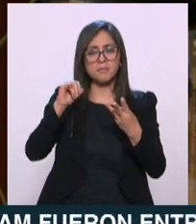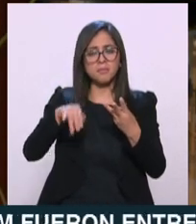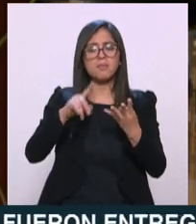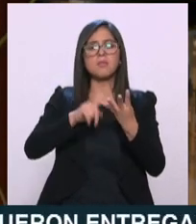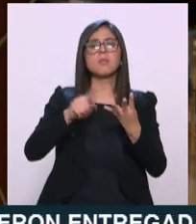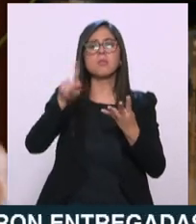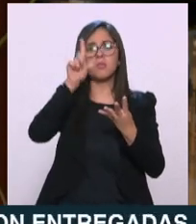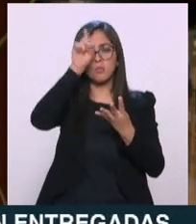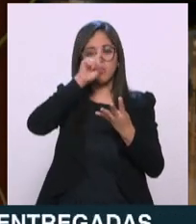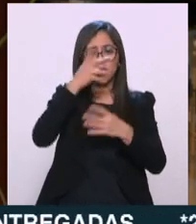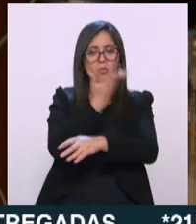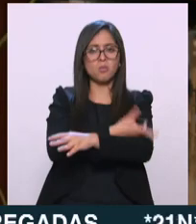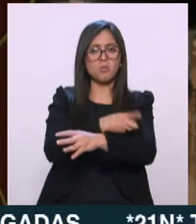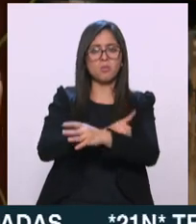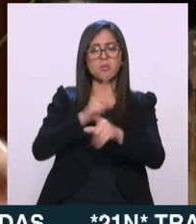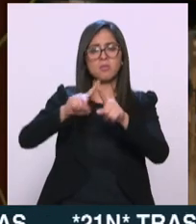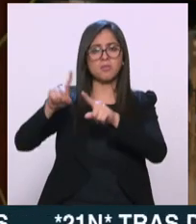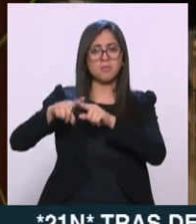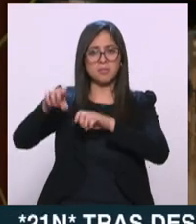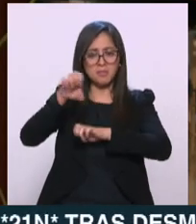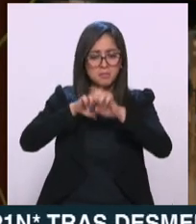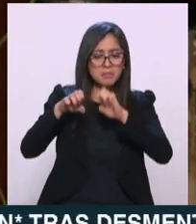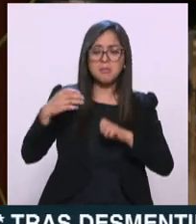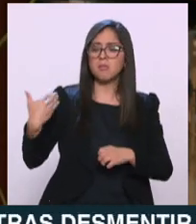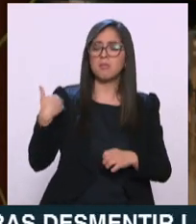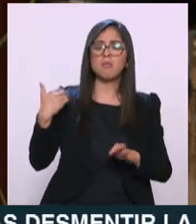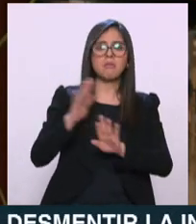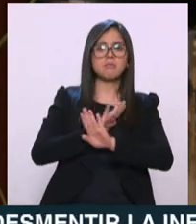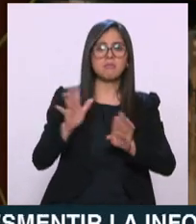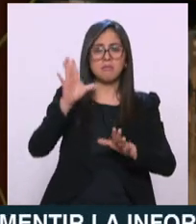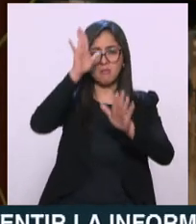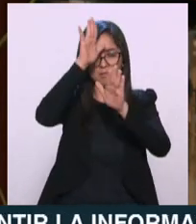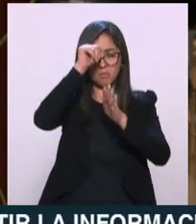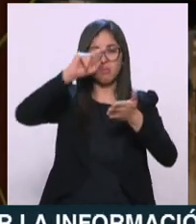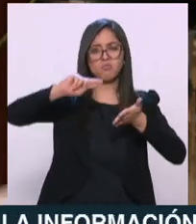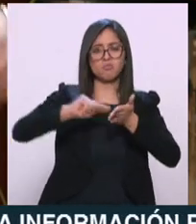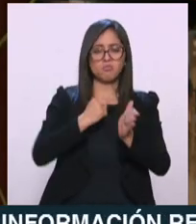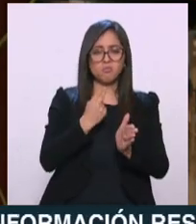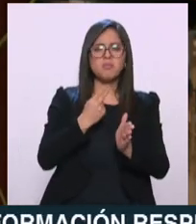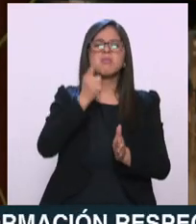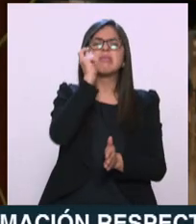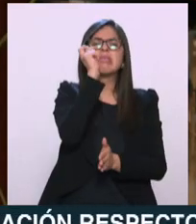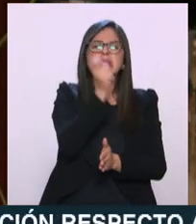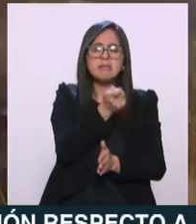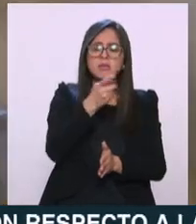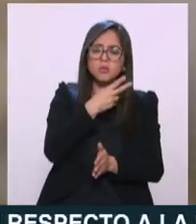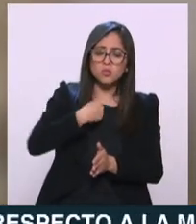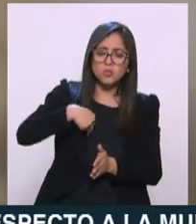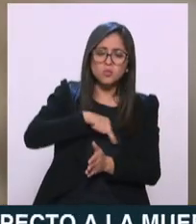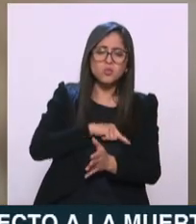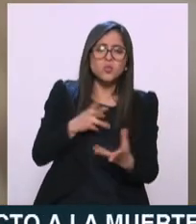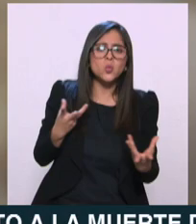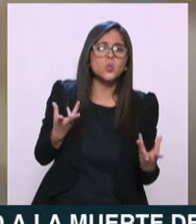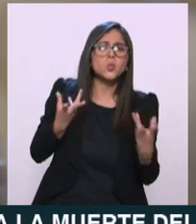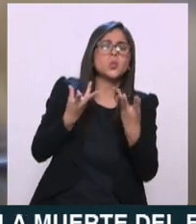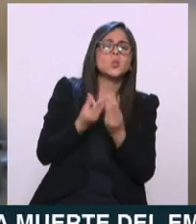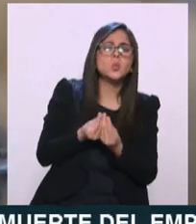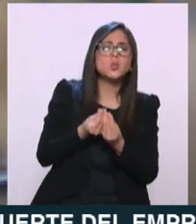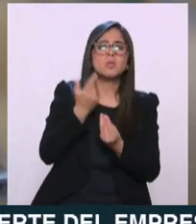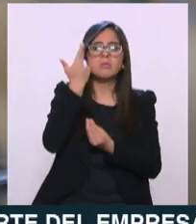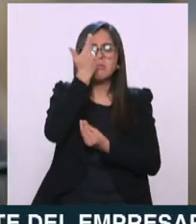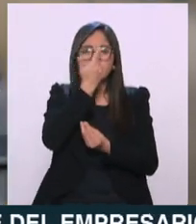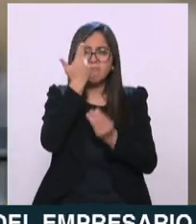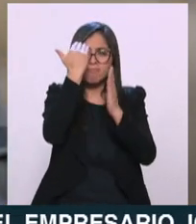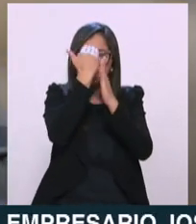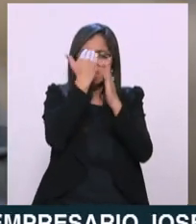Coordinador Empresarial, con quien finalmente firmamos el convenio, para en conjunto fijar ramos y